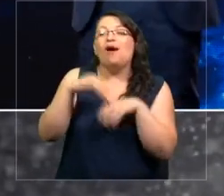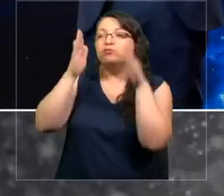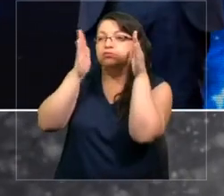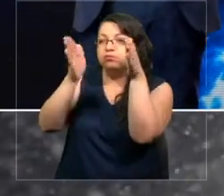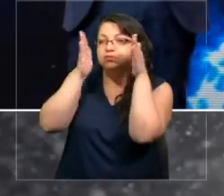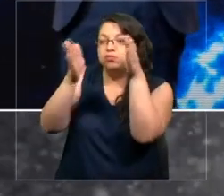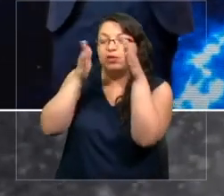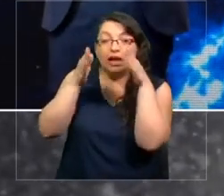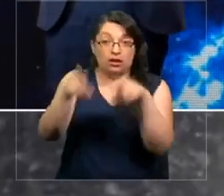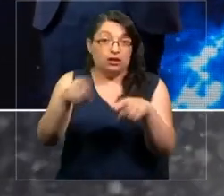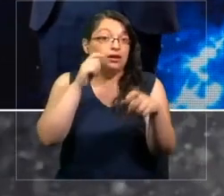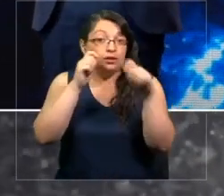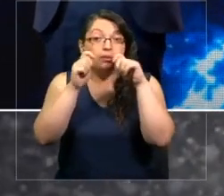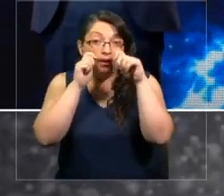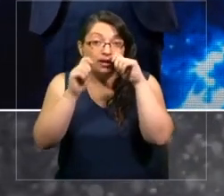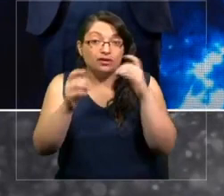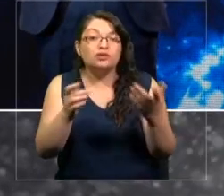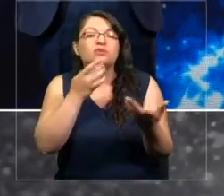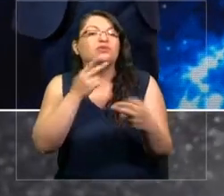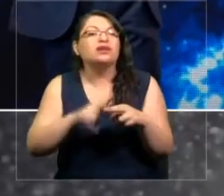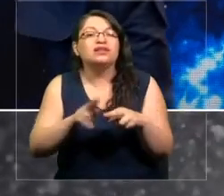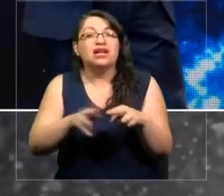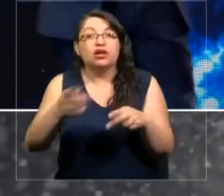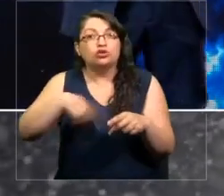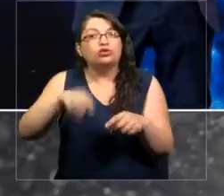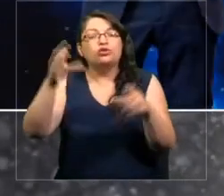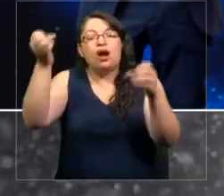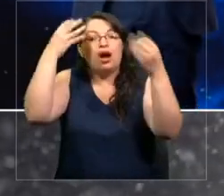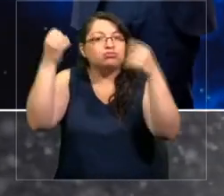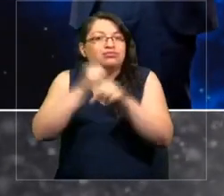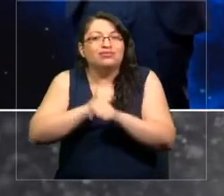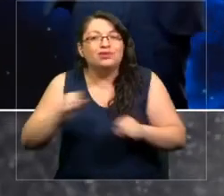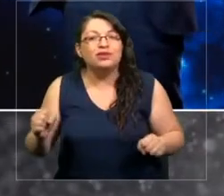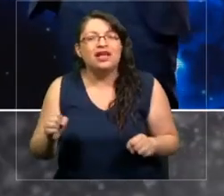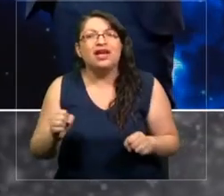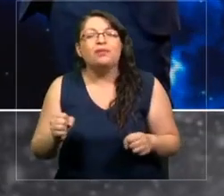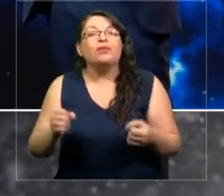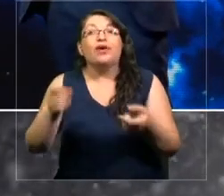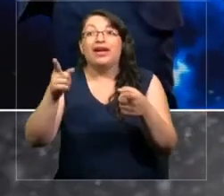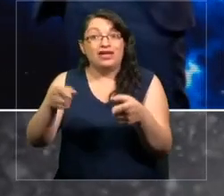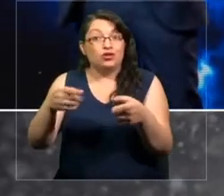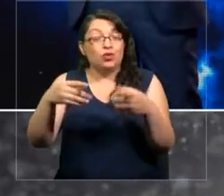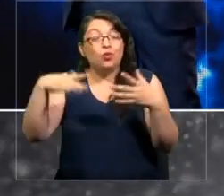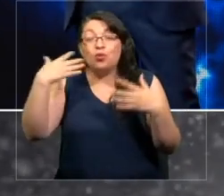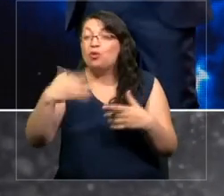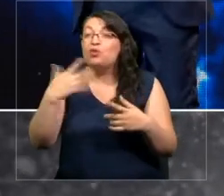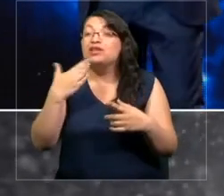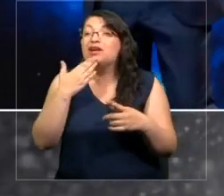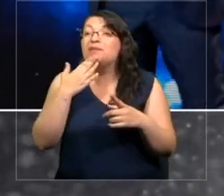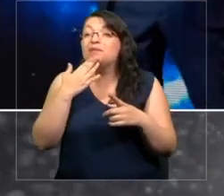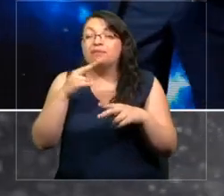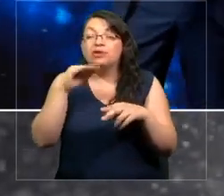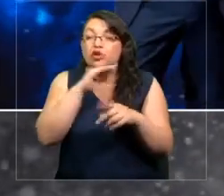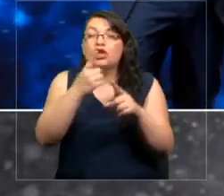tremendamente peligroso porque nos impide poder aprender. Qué importante sería aplicar esto en otros contextos también.